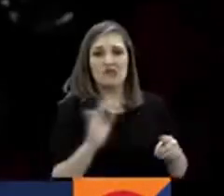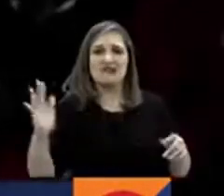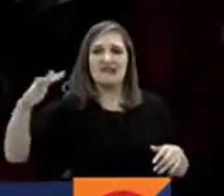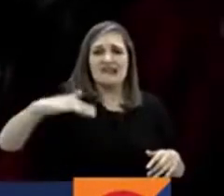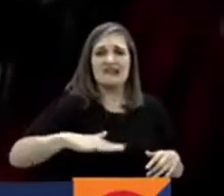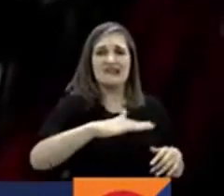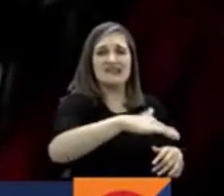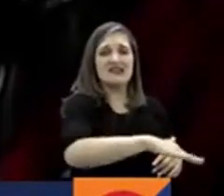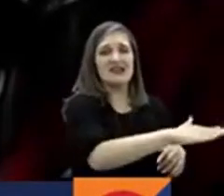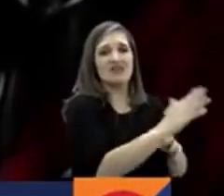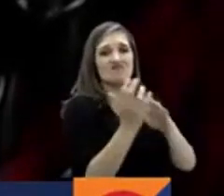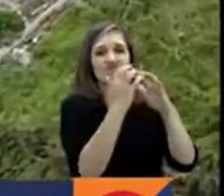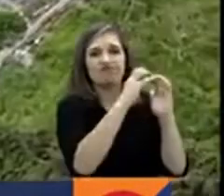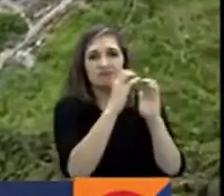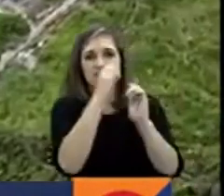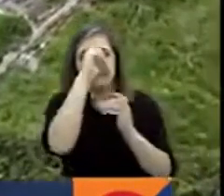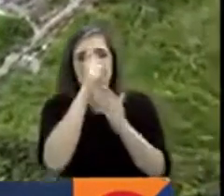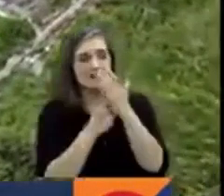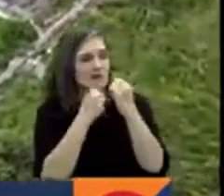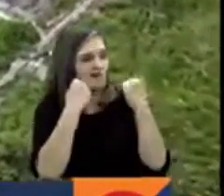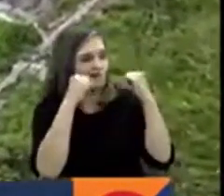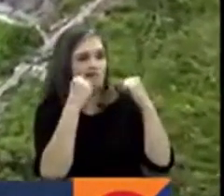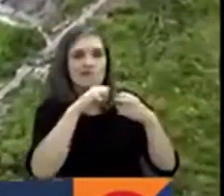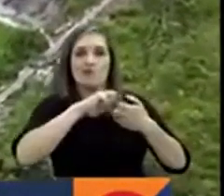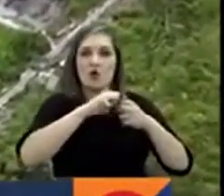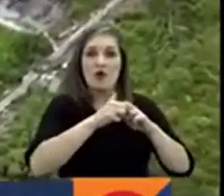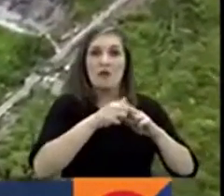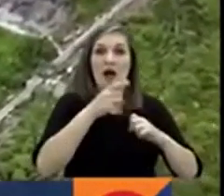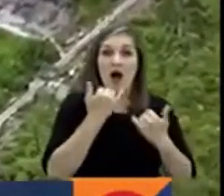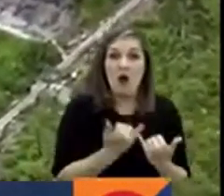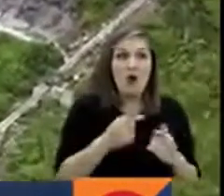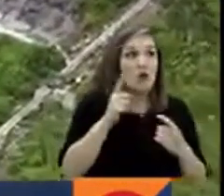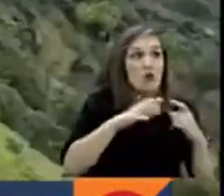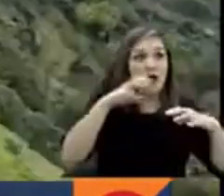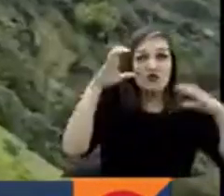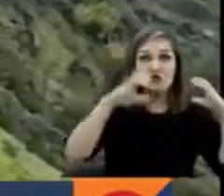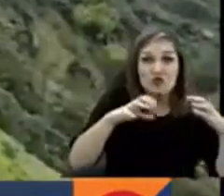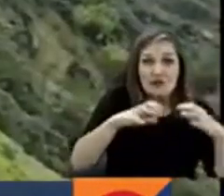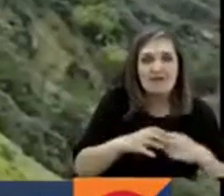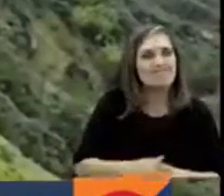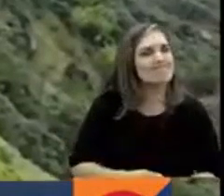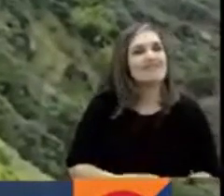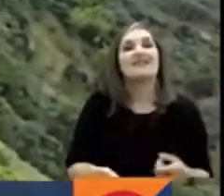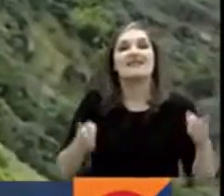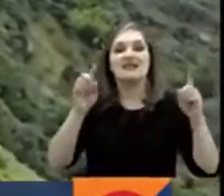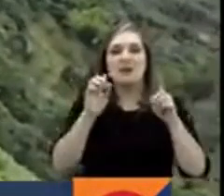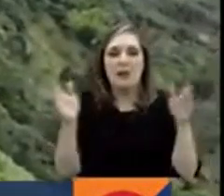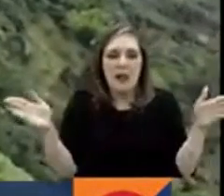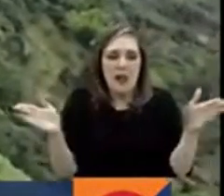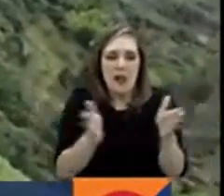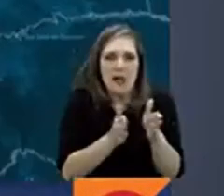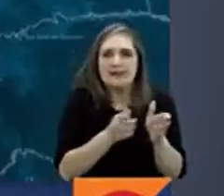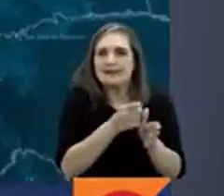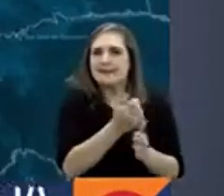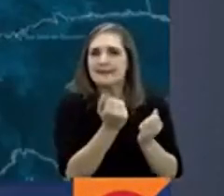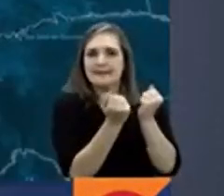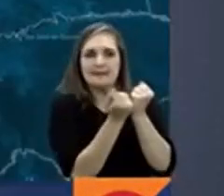a los transportadores de carga y pasajeros en temporada de lluvias. Su reducido espacio también genera múltiples accidentes.